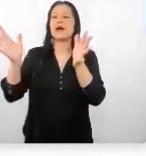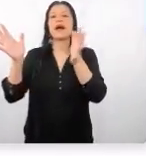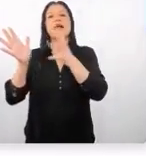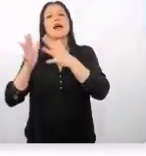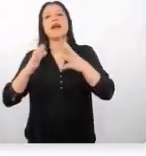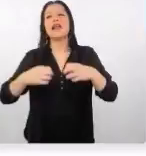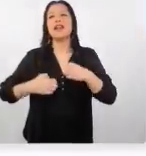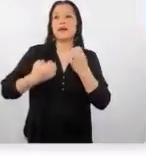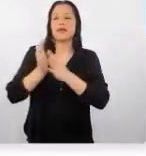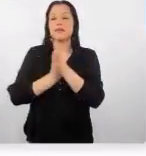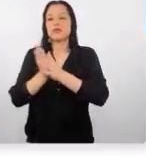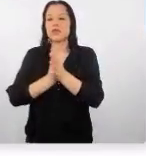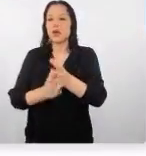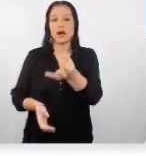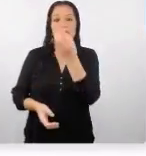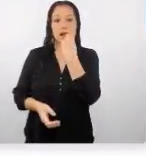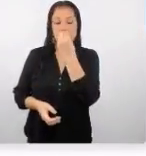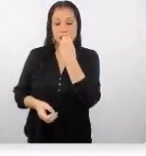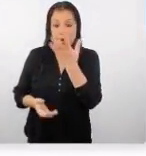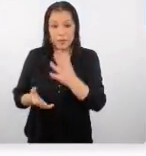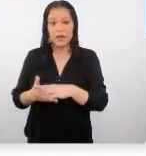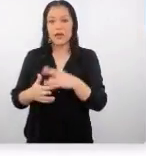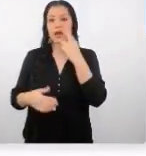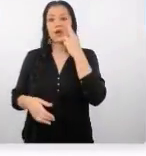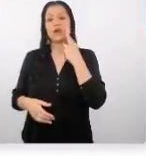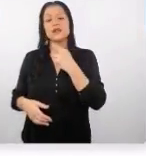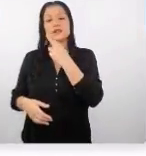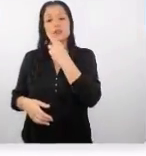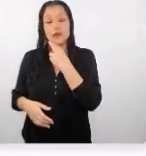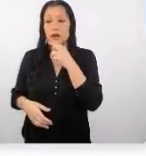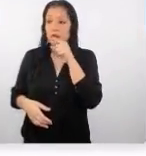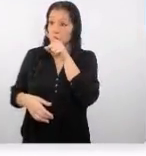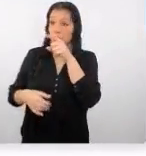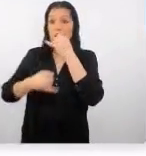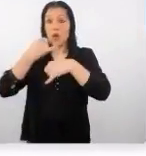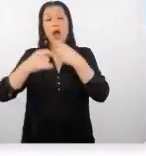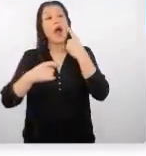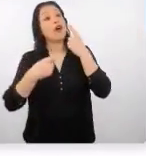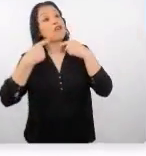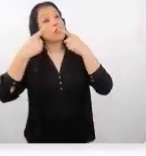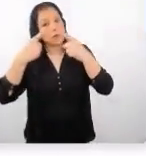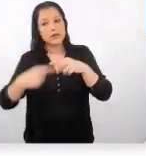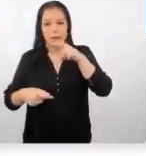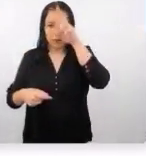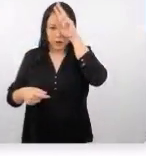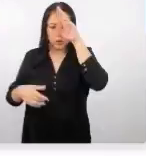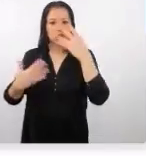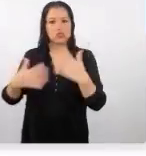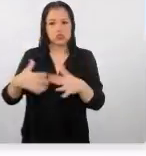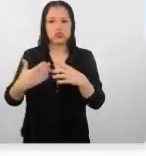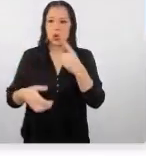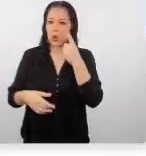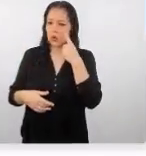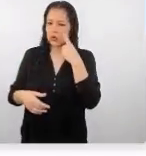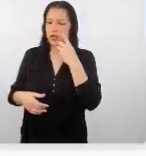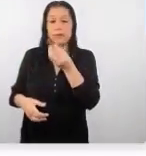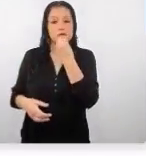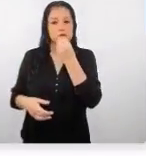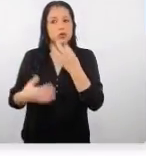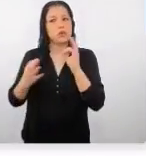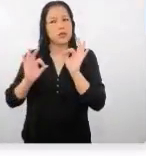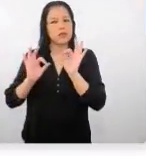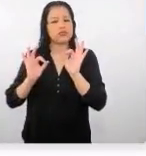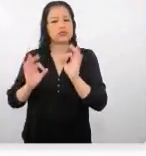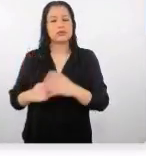gastronomía los restaurantes reconocidos a nivel internacional Perú es muy conocido por su gastronomía